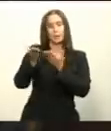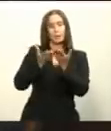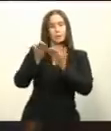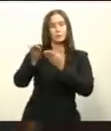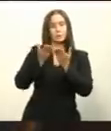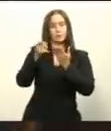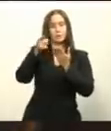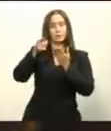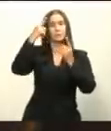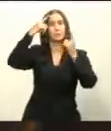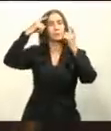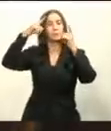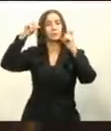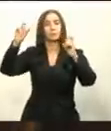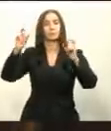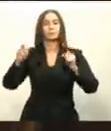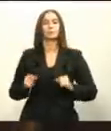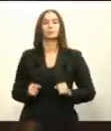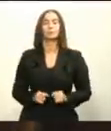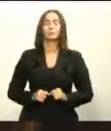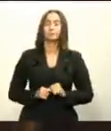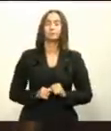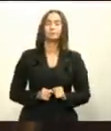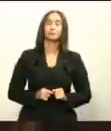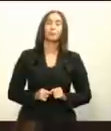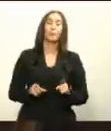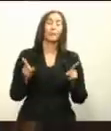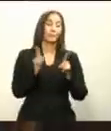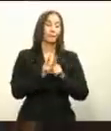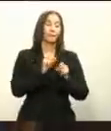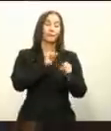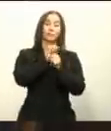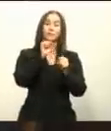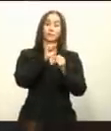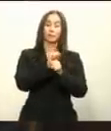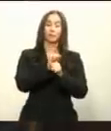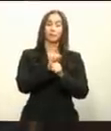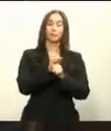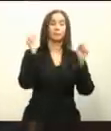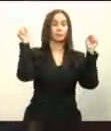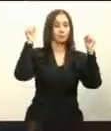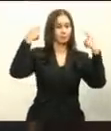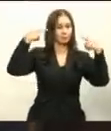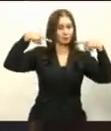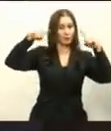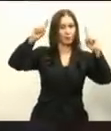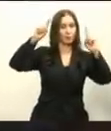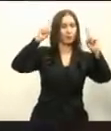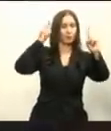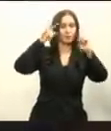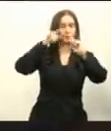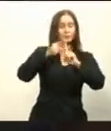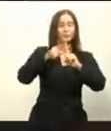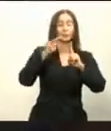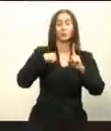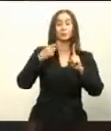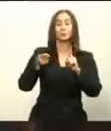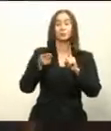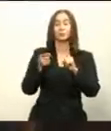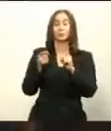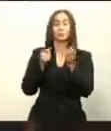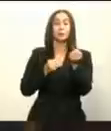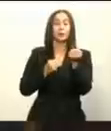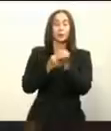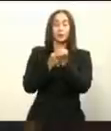sueño colectivo. Además, trabajando para conseguir esa meta, estamos apostando por el sector vivienda,